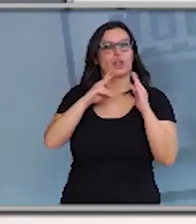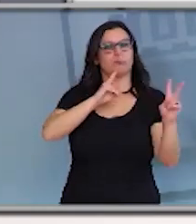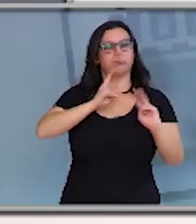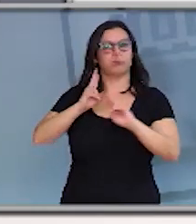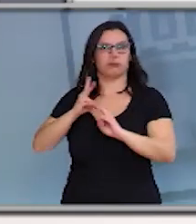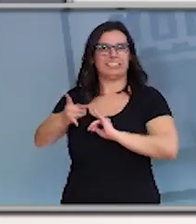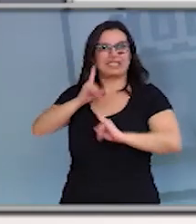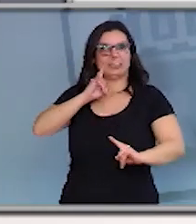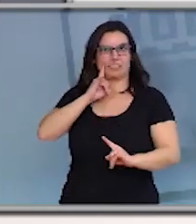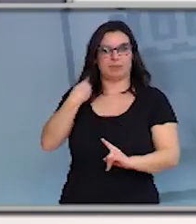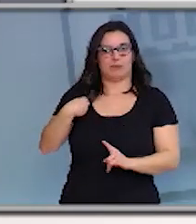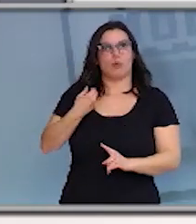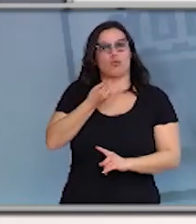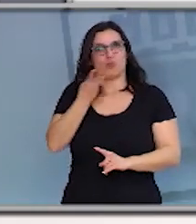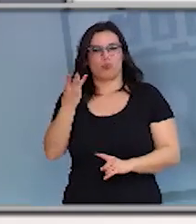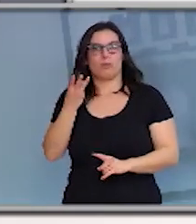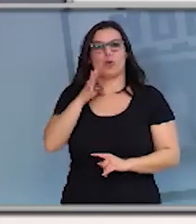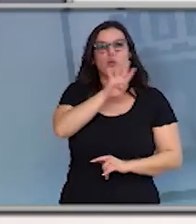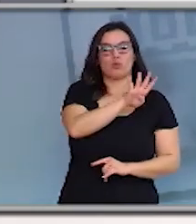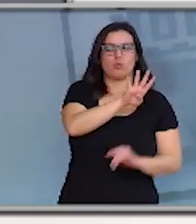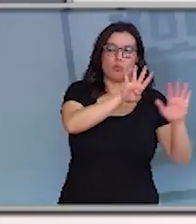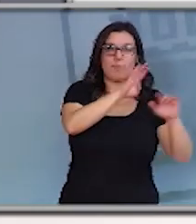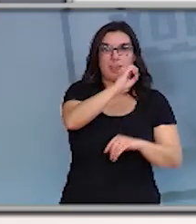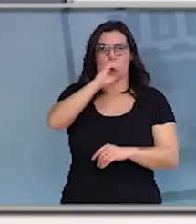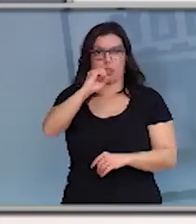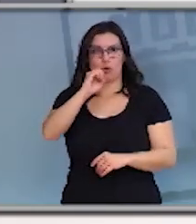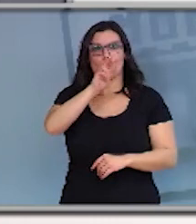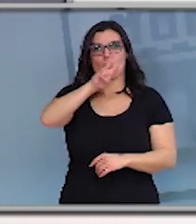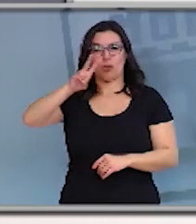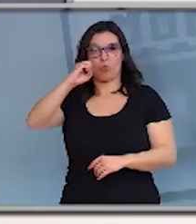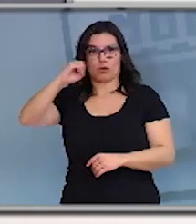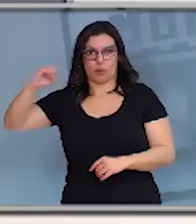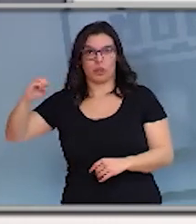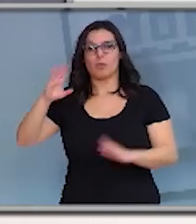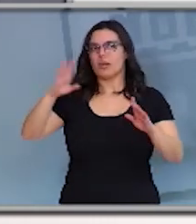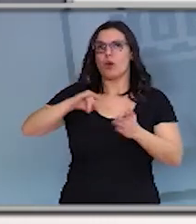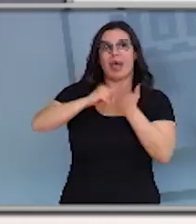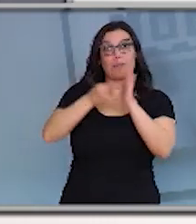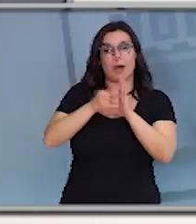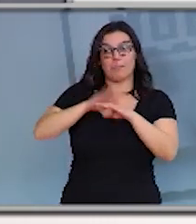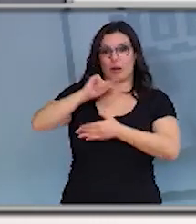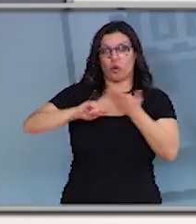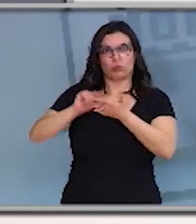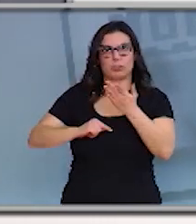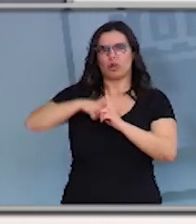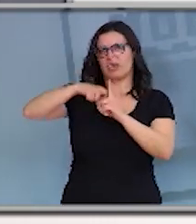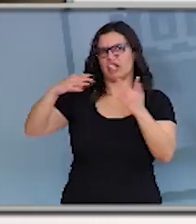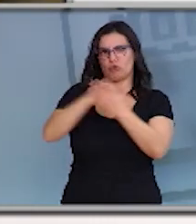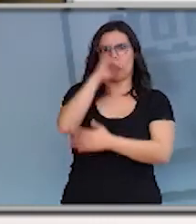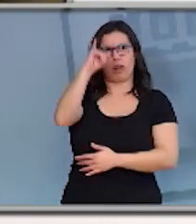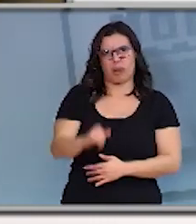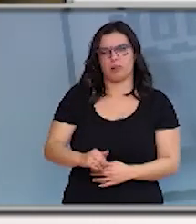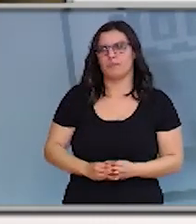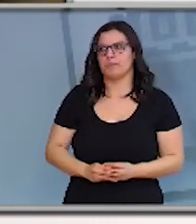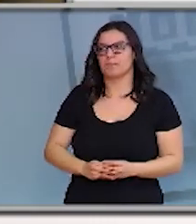coordinada desde este número 900, pero a todos los niveles se está aplicando este plan de contingencia de profesionales. Más